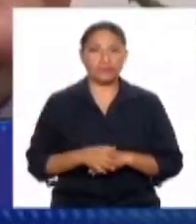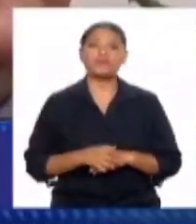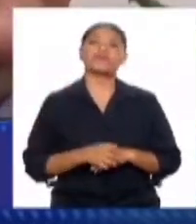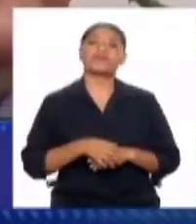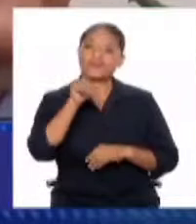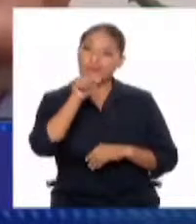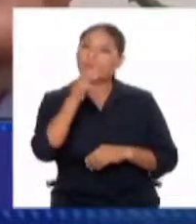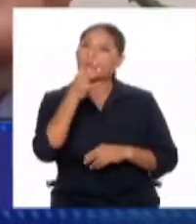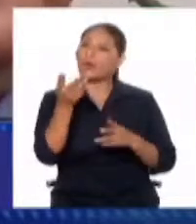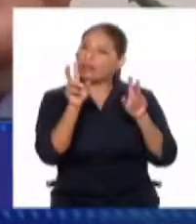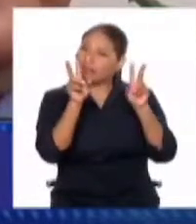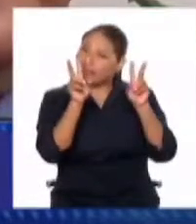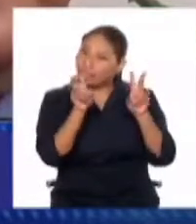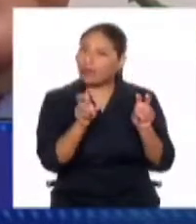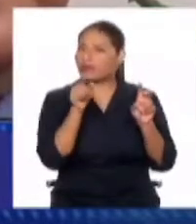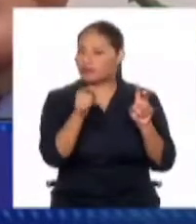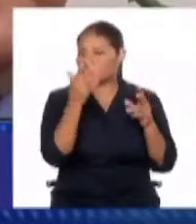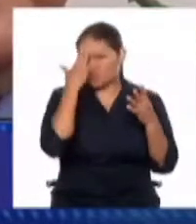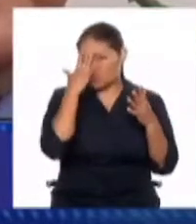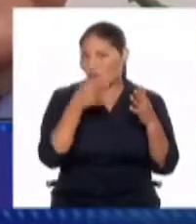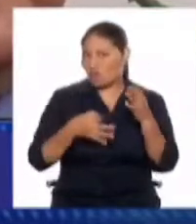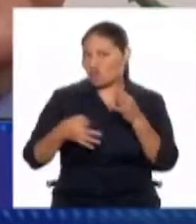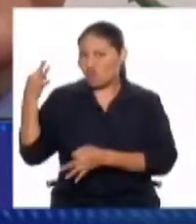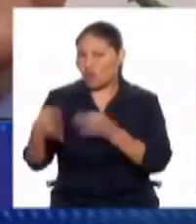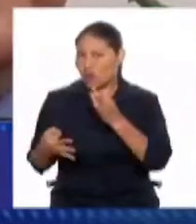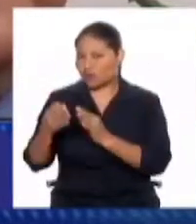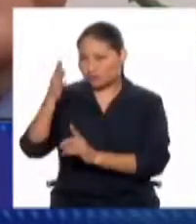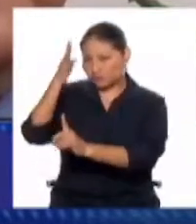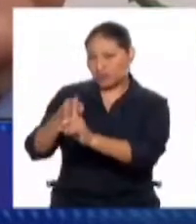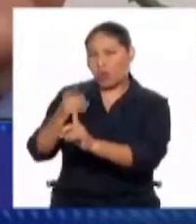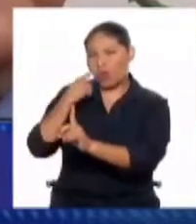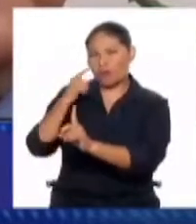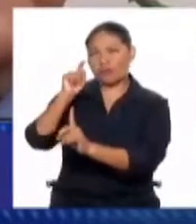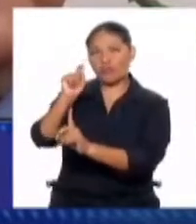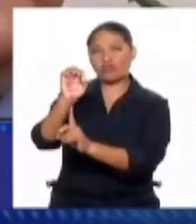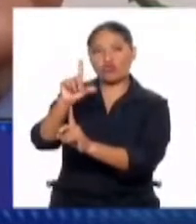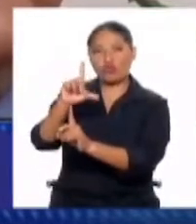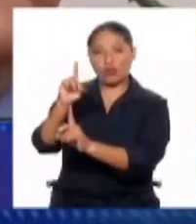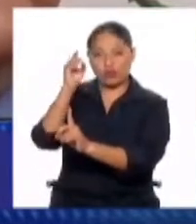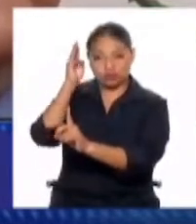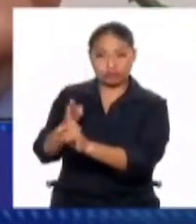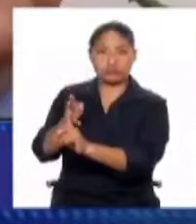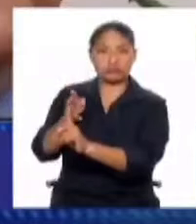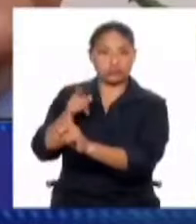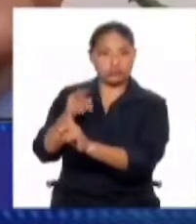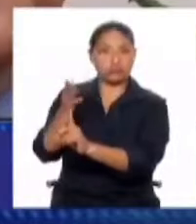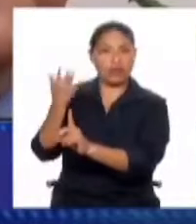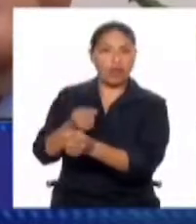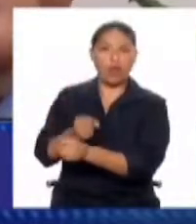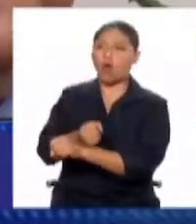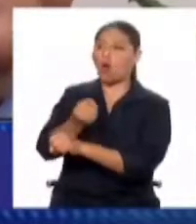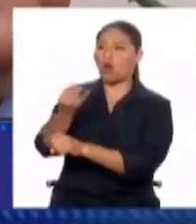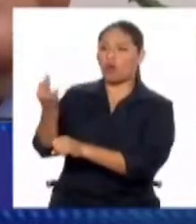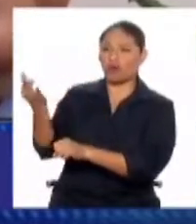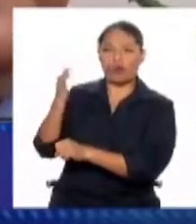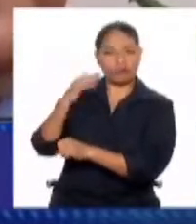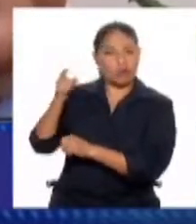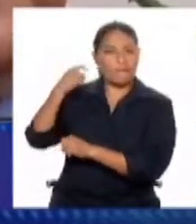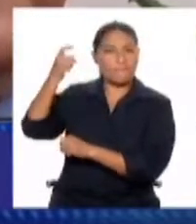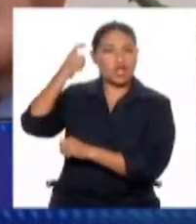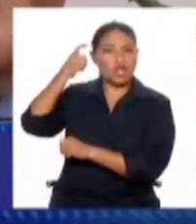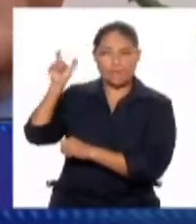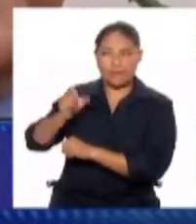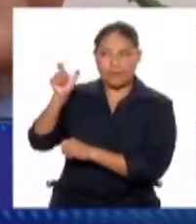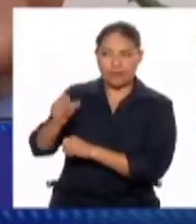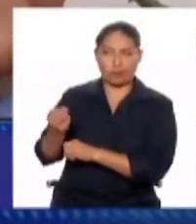mencionado, que son los que se ha calificado para juzgarlo, hay una serie de personajes políticos, y eventualmente también hemos escuchado durante el día